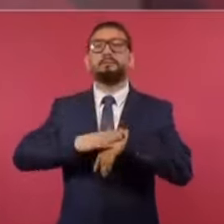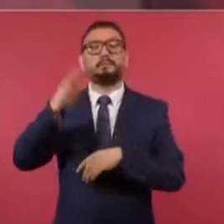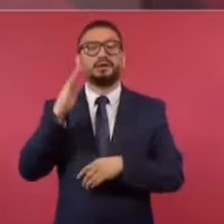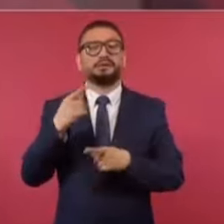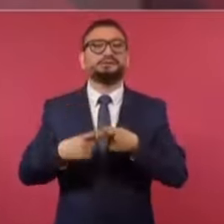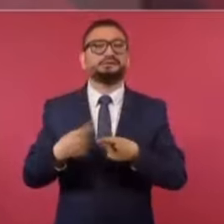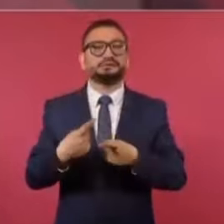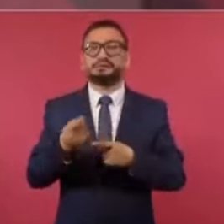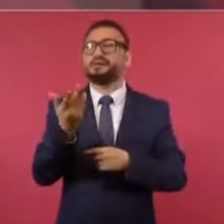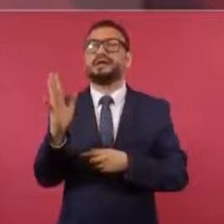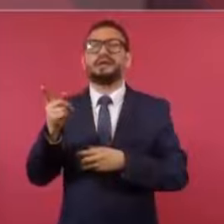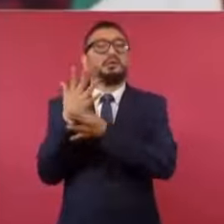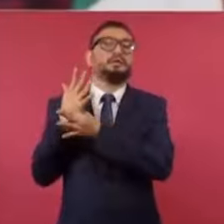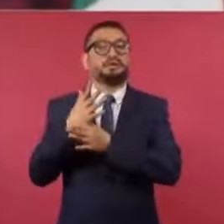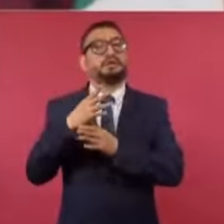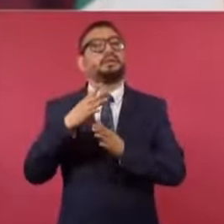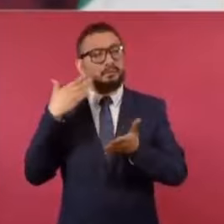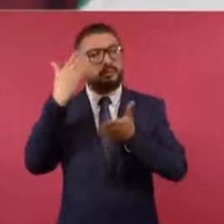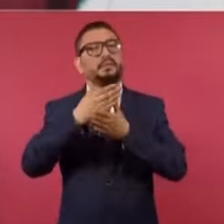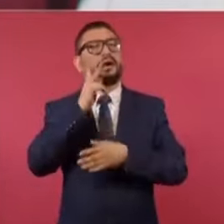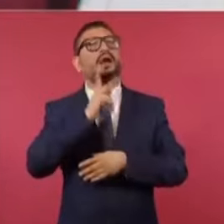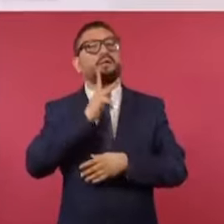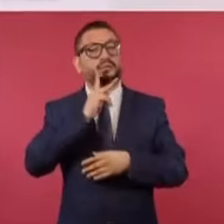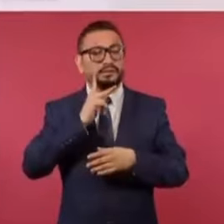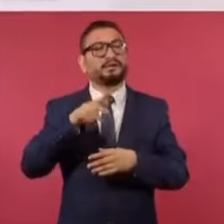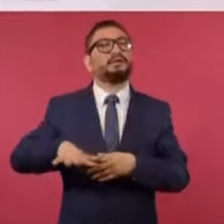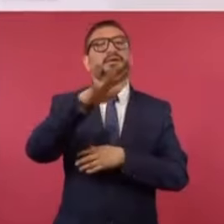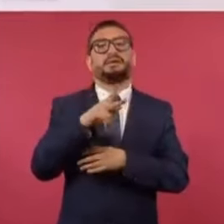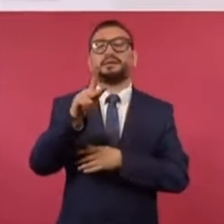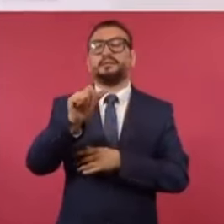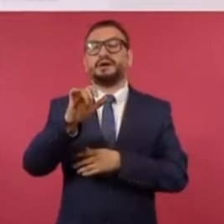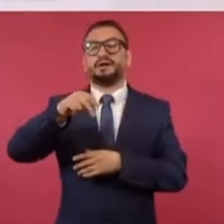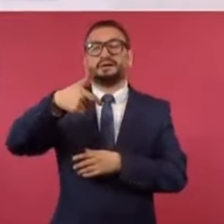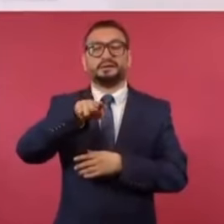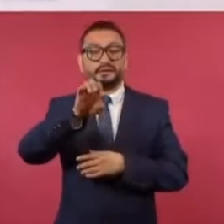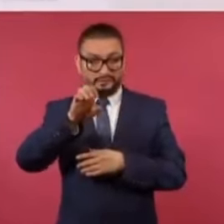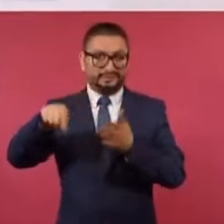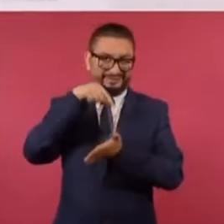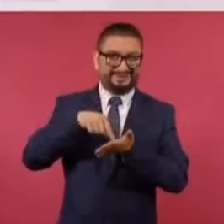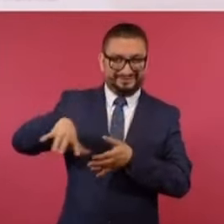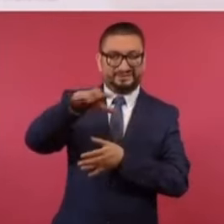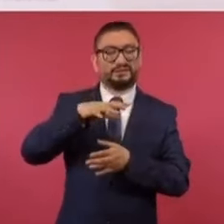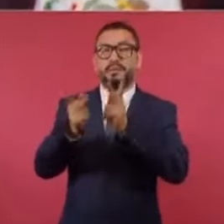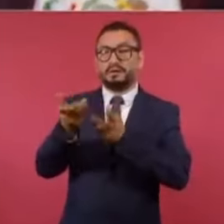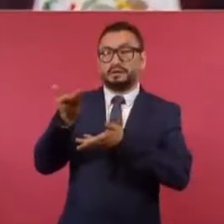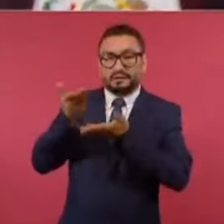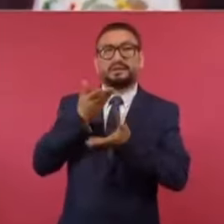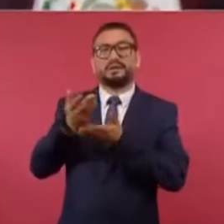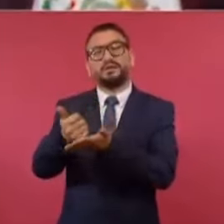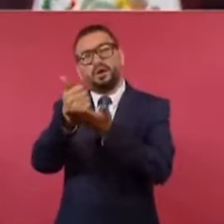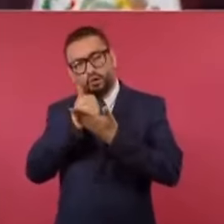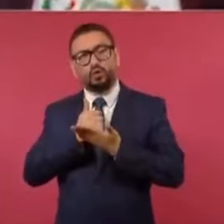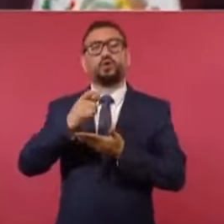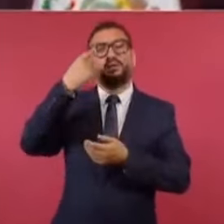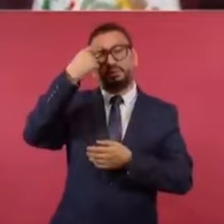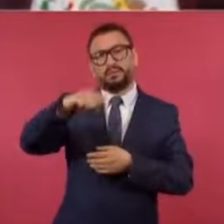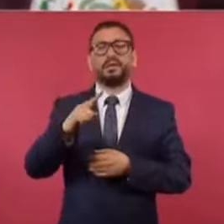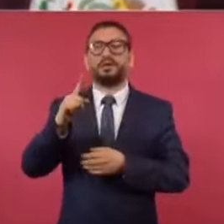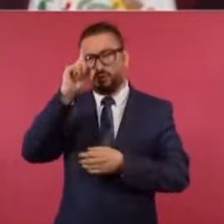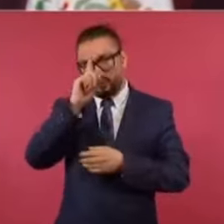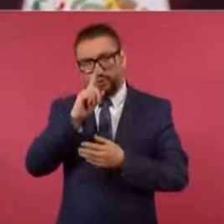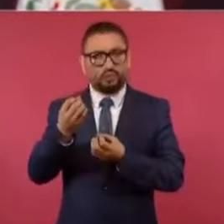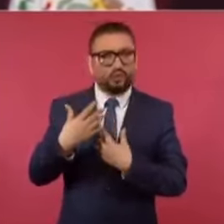simpatizantes nuestros. A ver, a Palenque, a nuestro compañero, para que nos ayude, para que